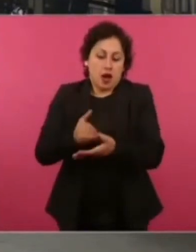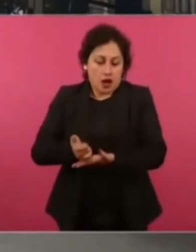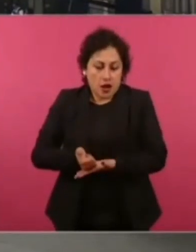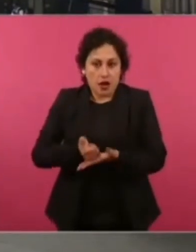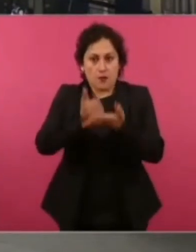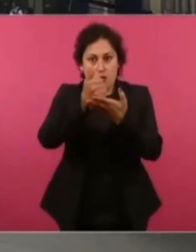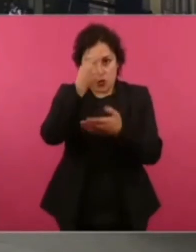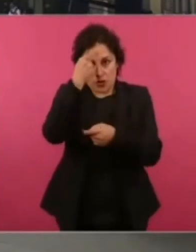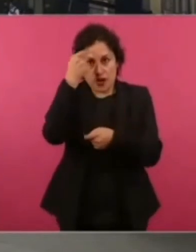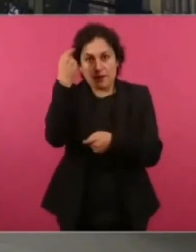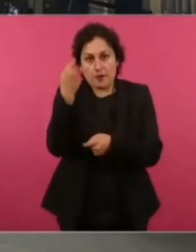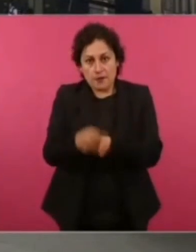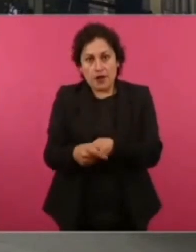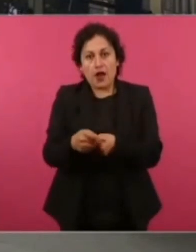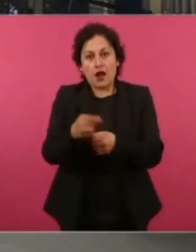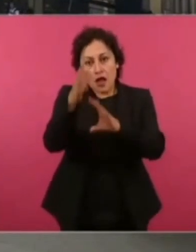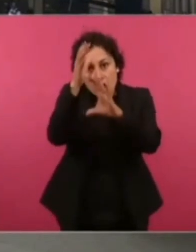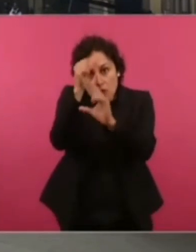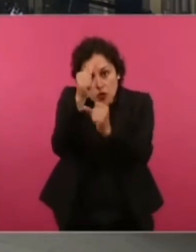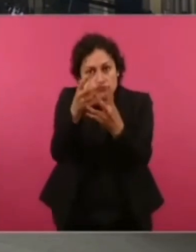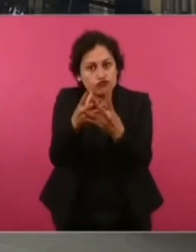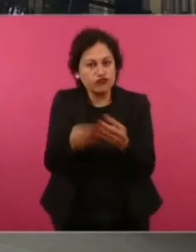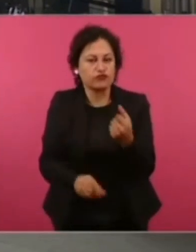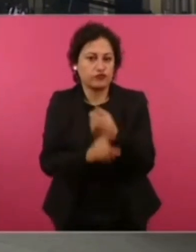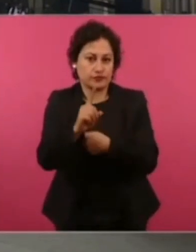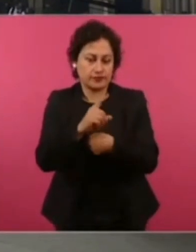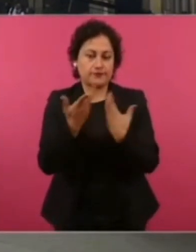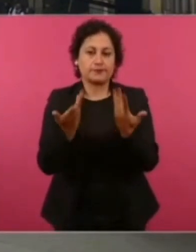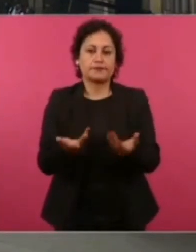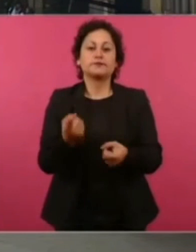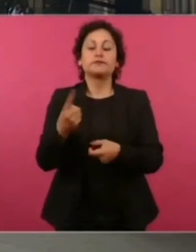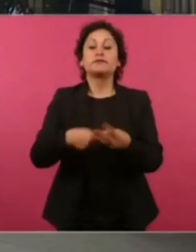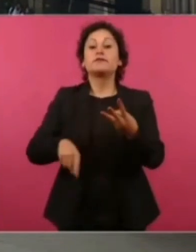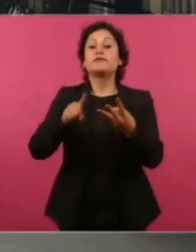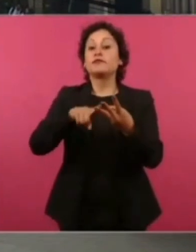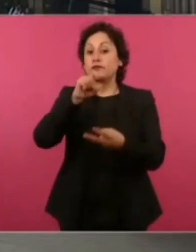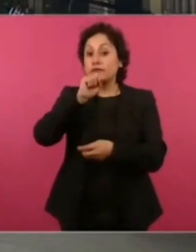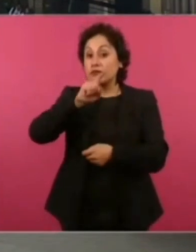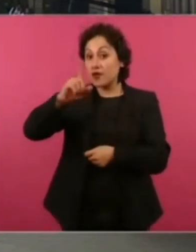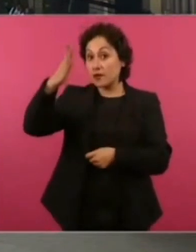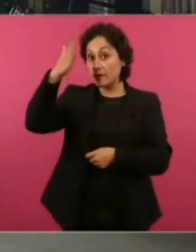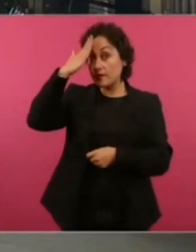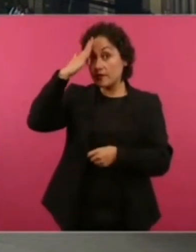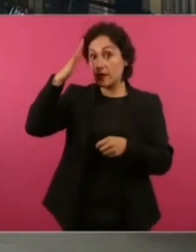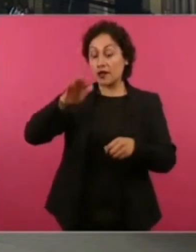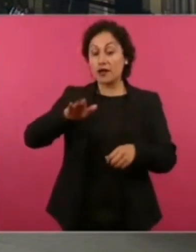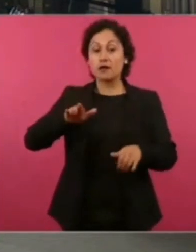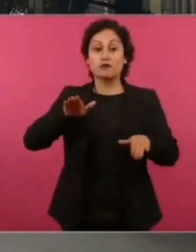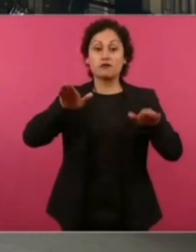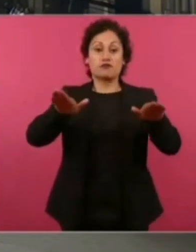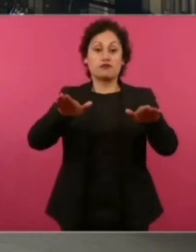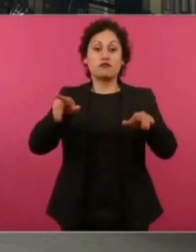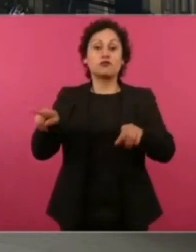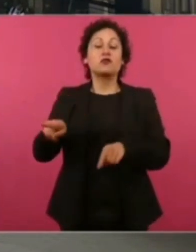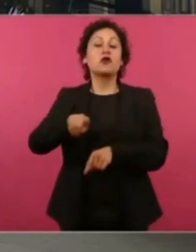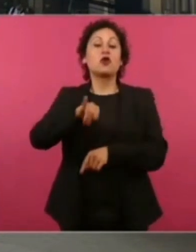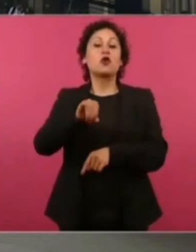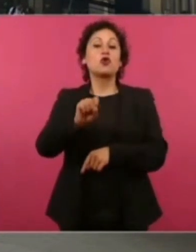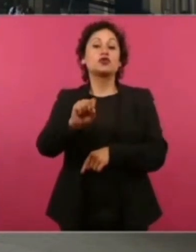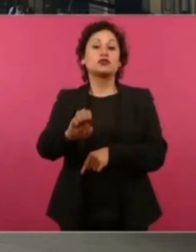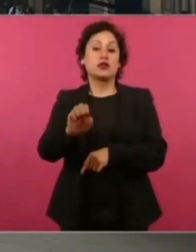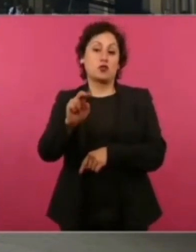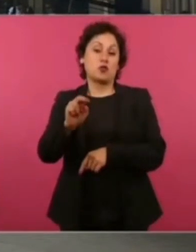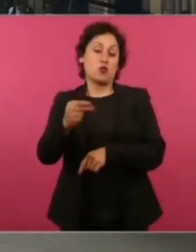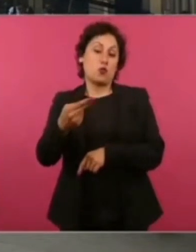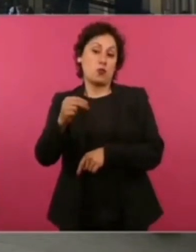proceso de acuerdo. También está el capitán José Humberto Hual, él es